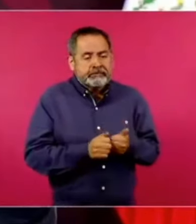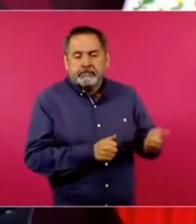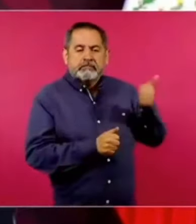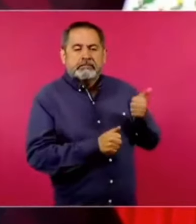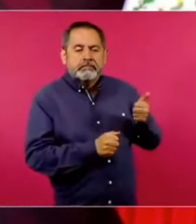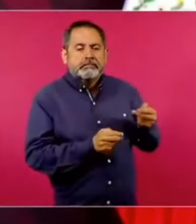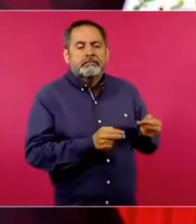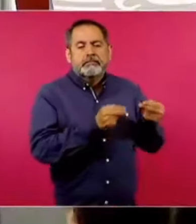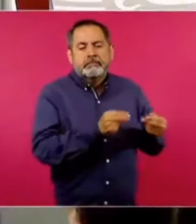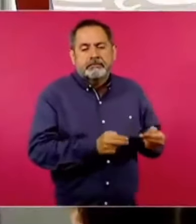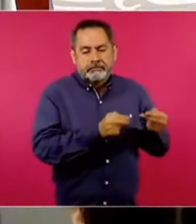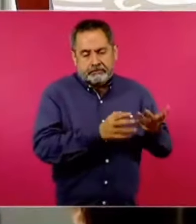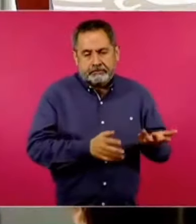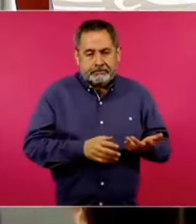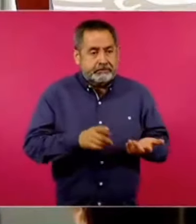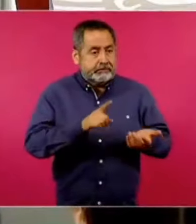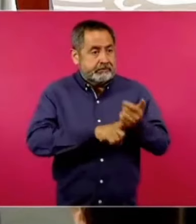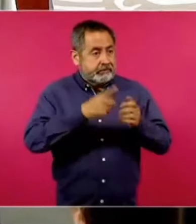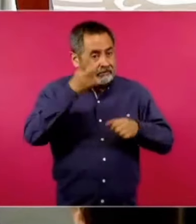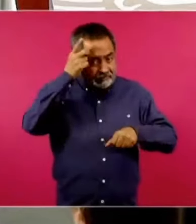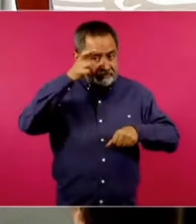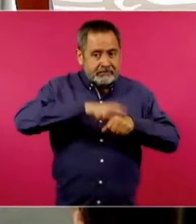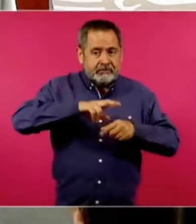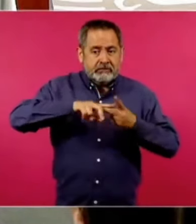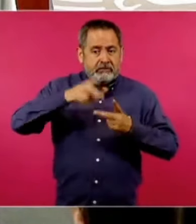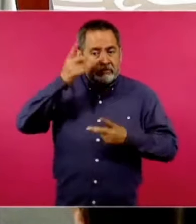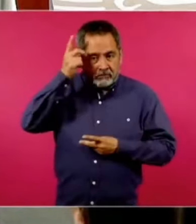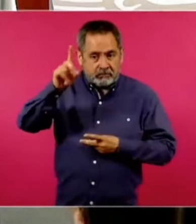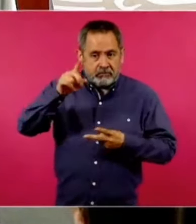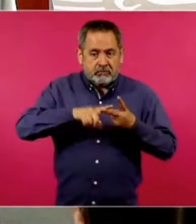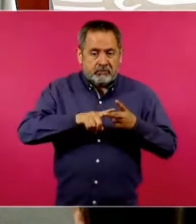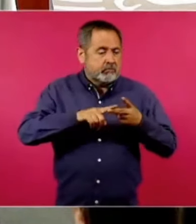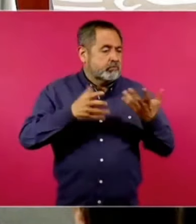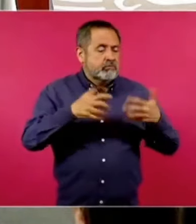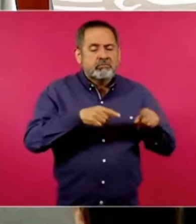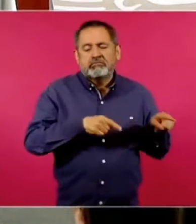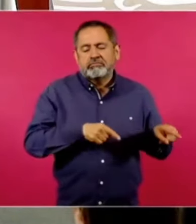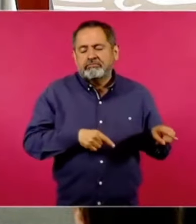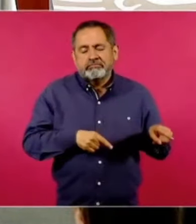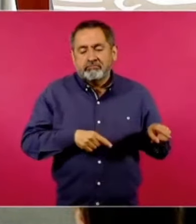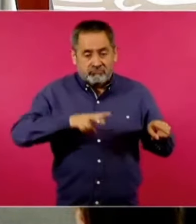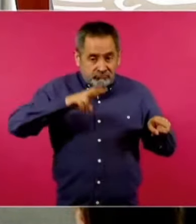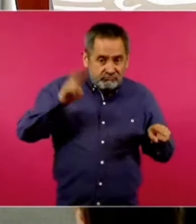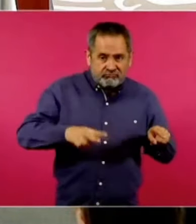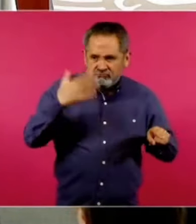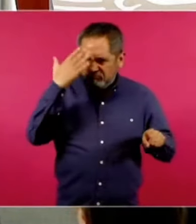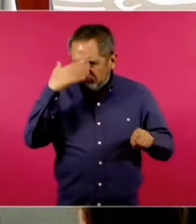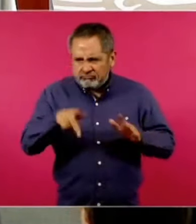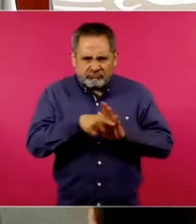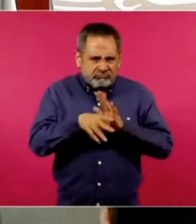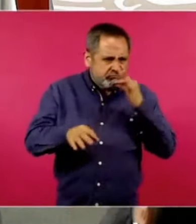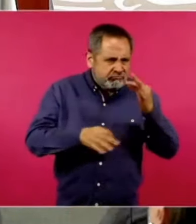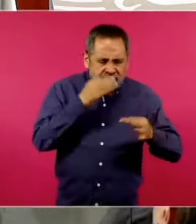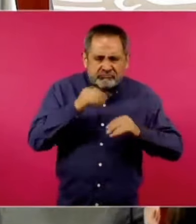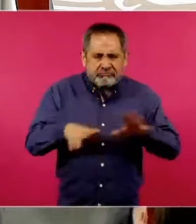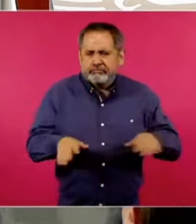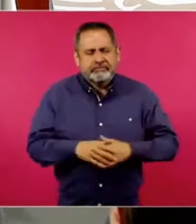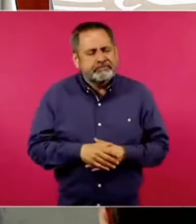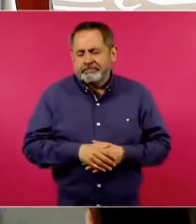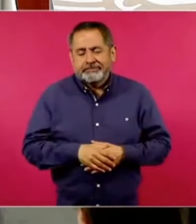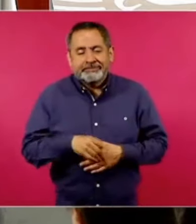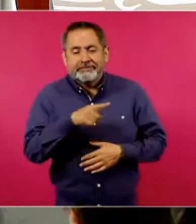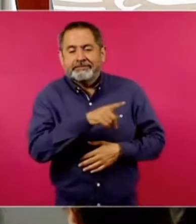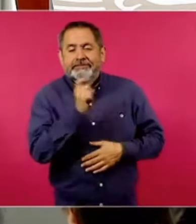Los directores, los dueños, los editores, no, son empresas